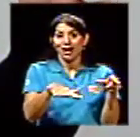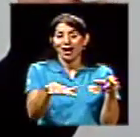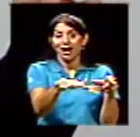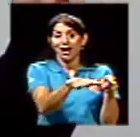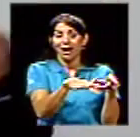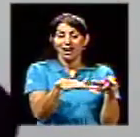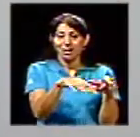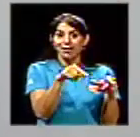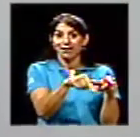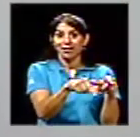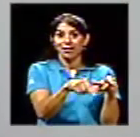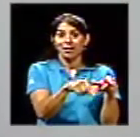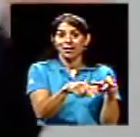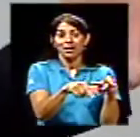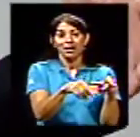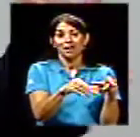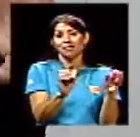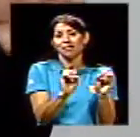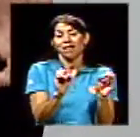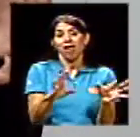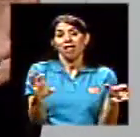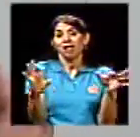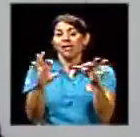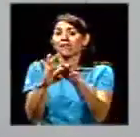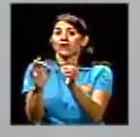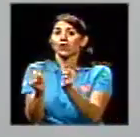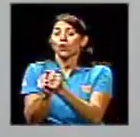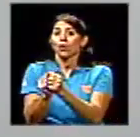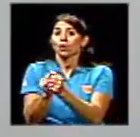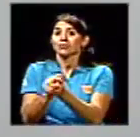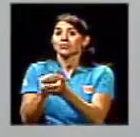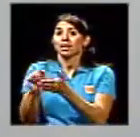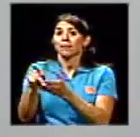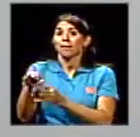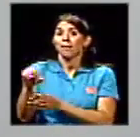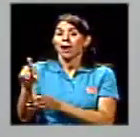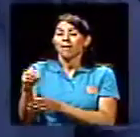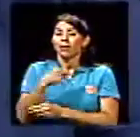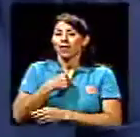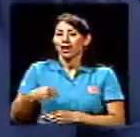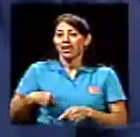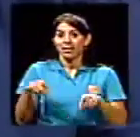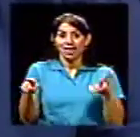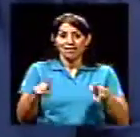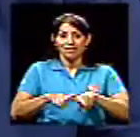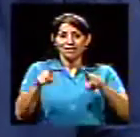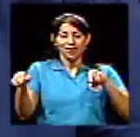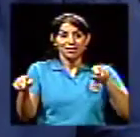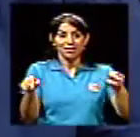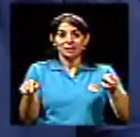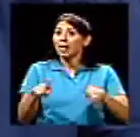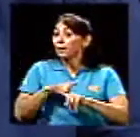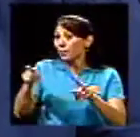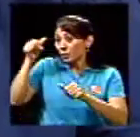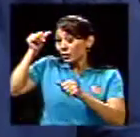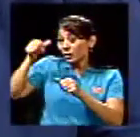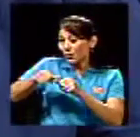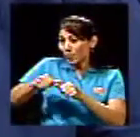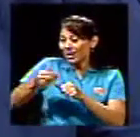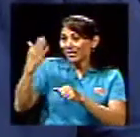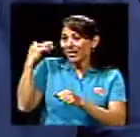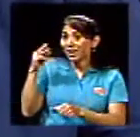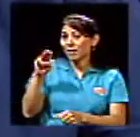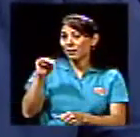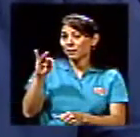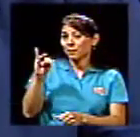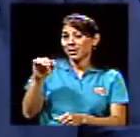Cantón o no, pues no tendría nada que ver con San Pablo de Heredia. Puede ser, pero recuerde que una vez, con Miguel Gómez, ahora que hablábamos de